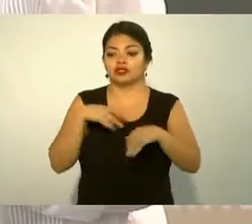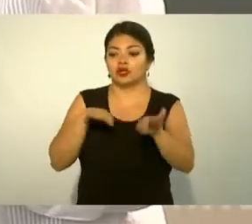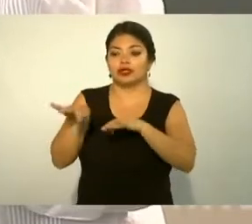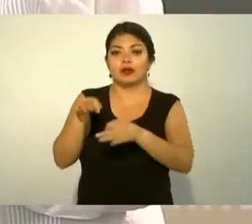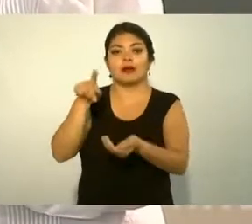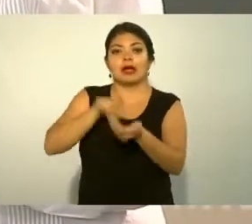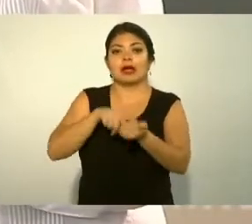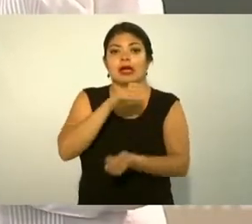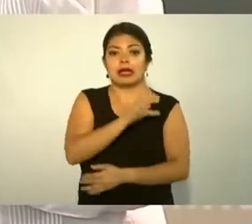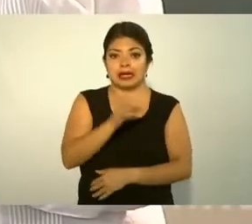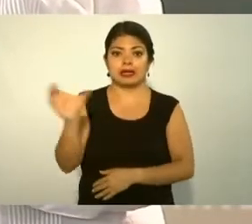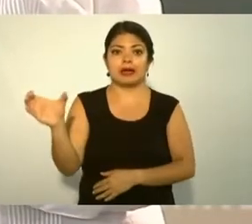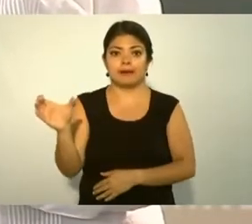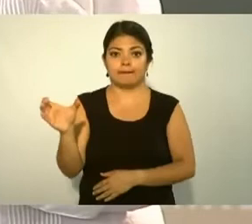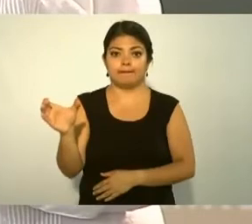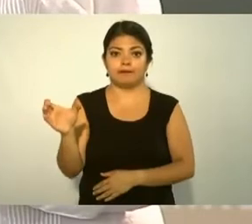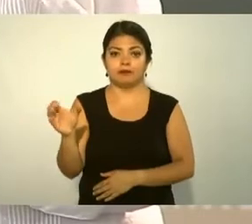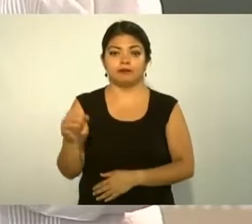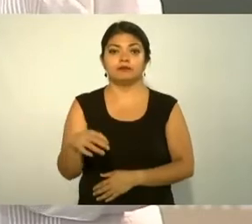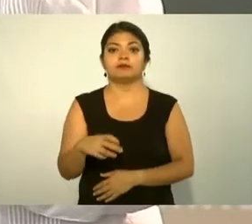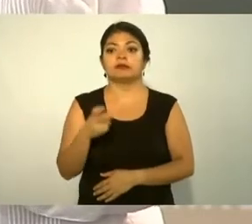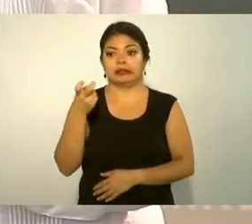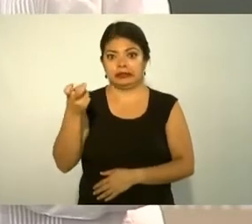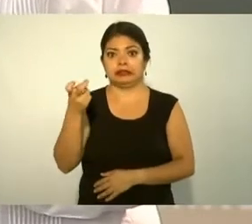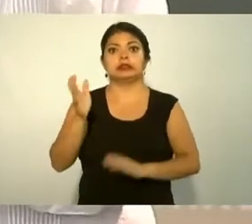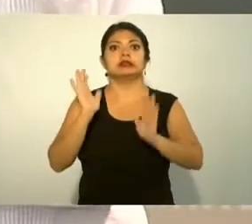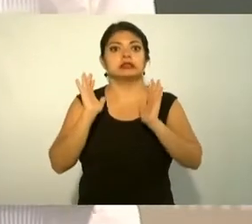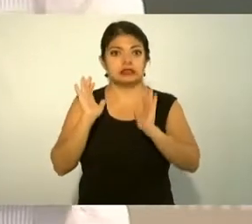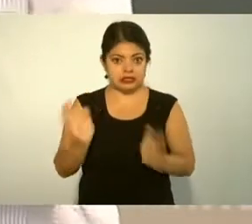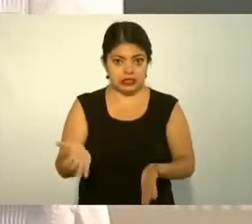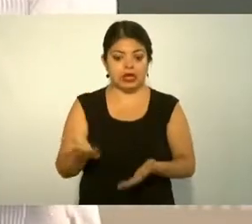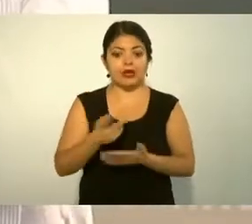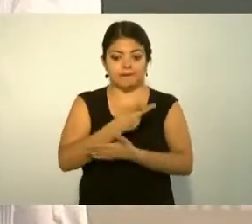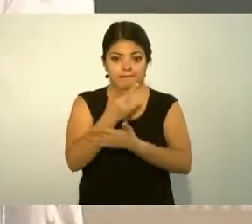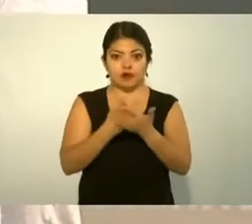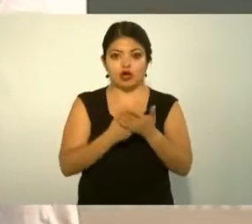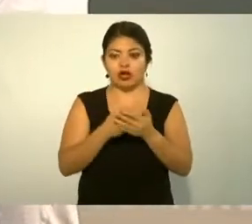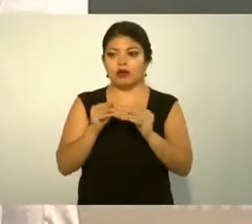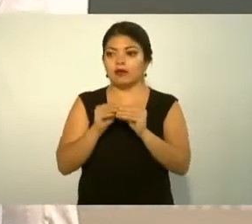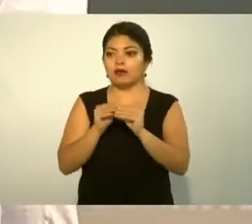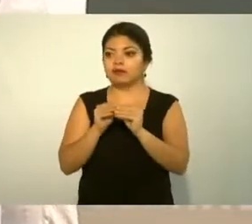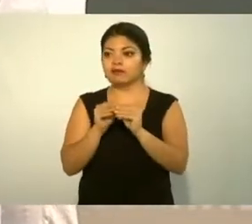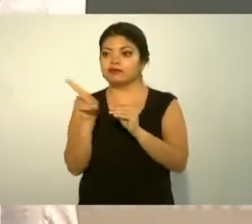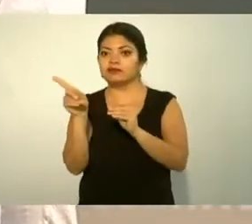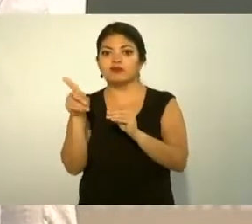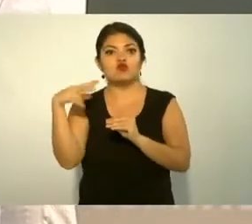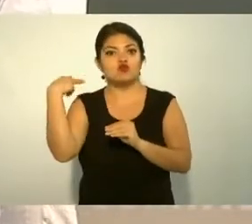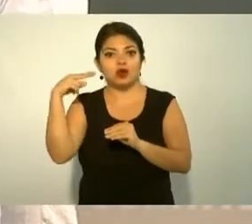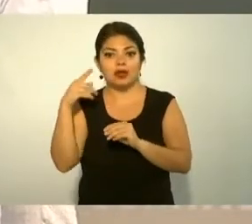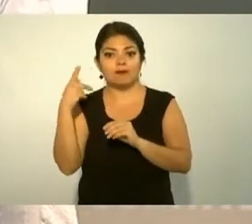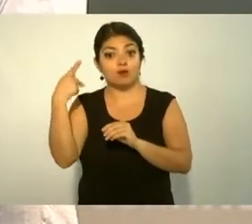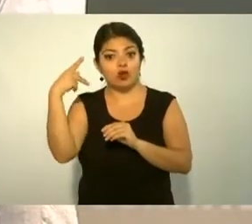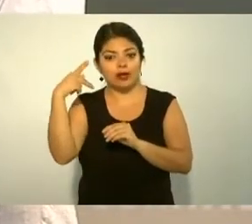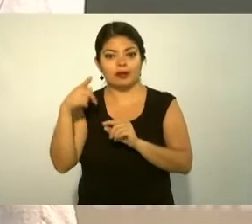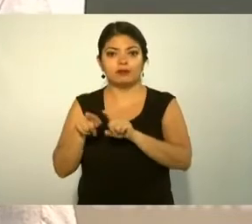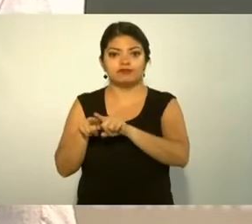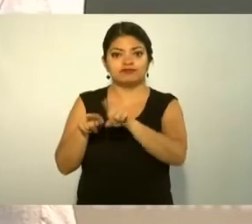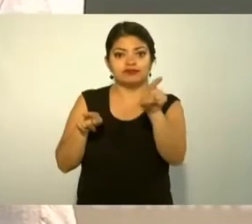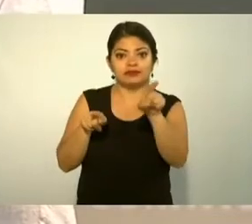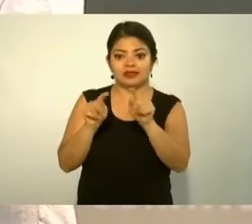ya se amplió a Puebla a Tlaxcala ya